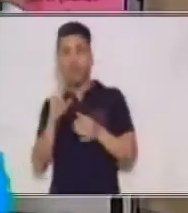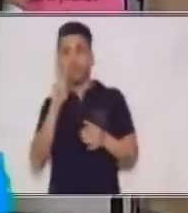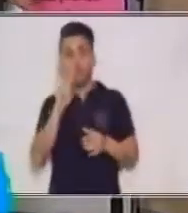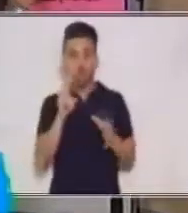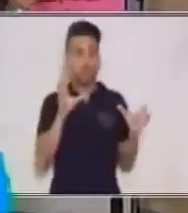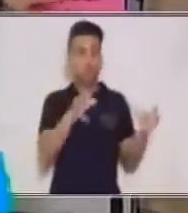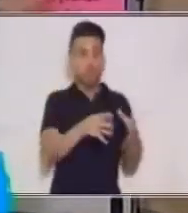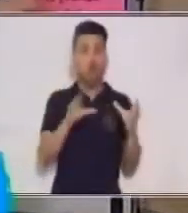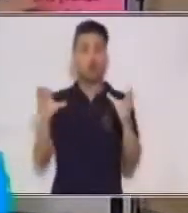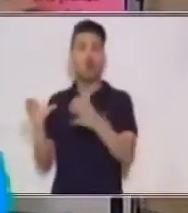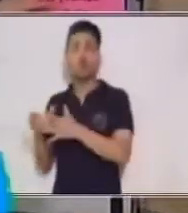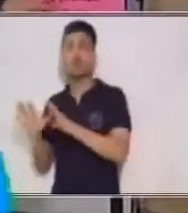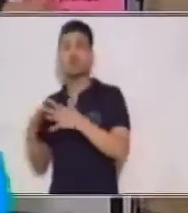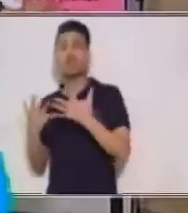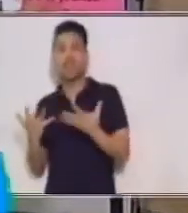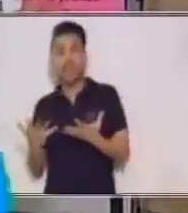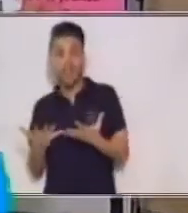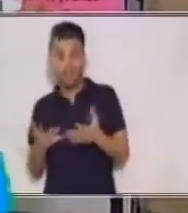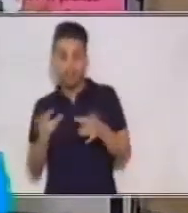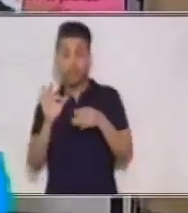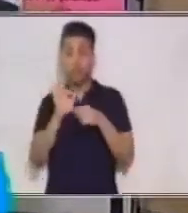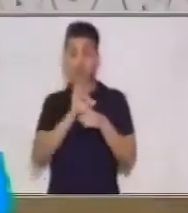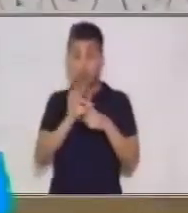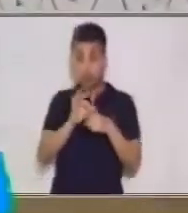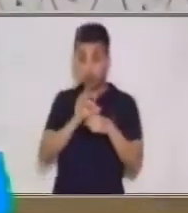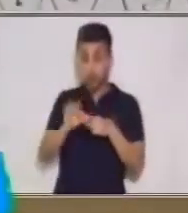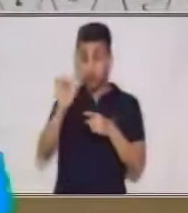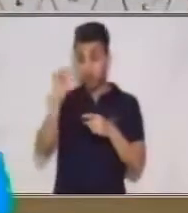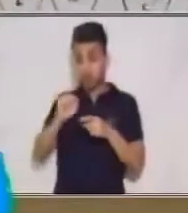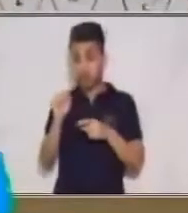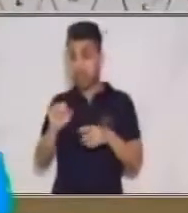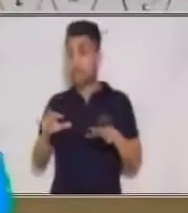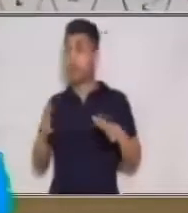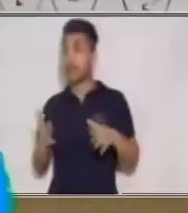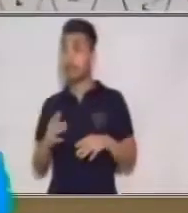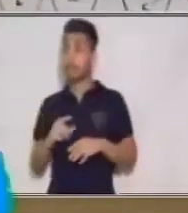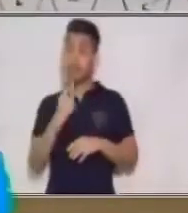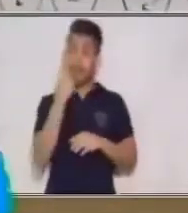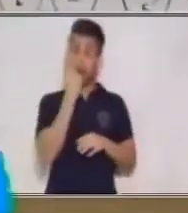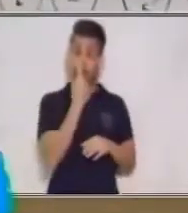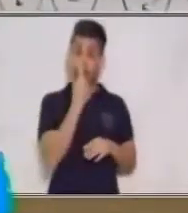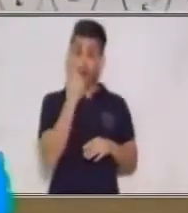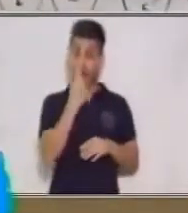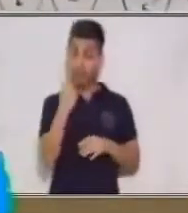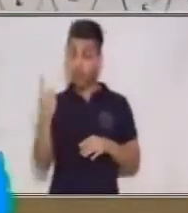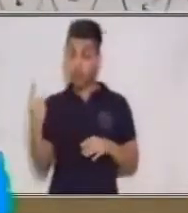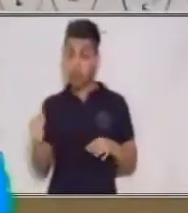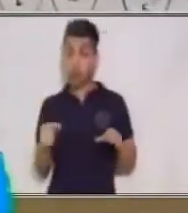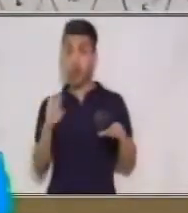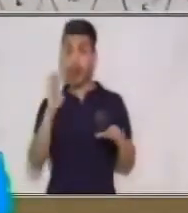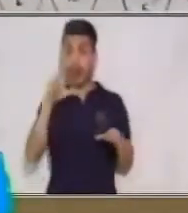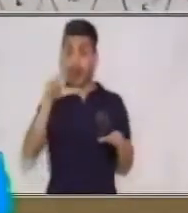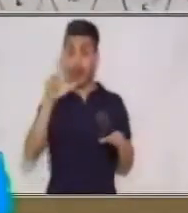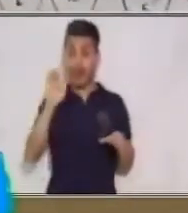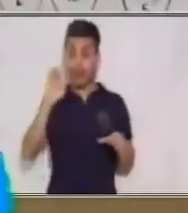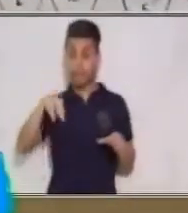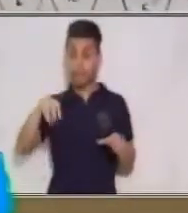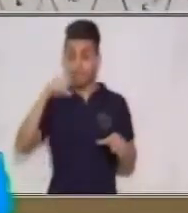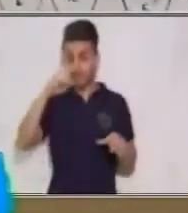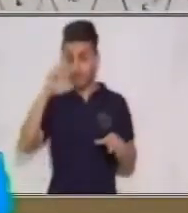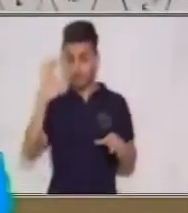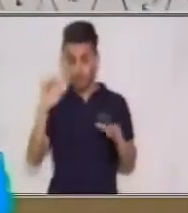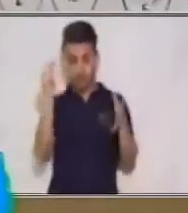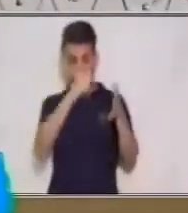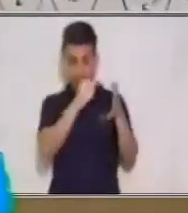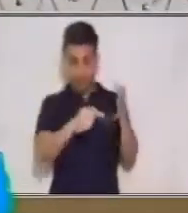función si cada elemento en el primer conjunto, es decir, en el dominio, tiene un